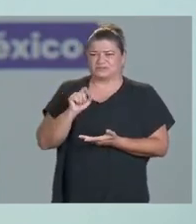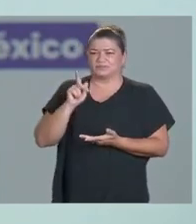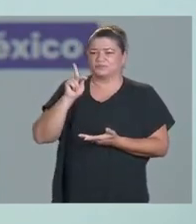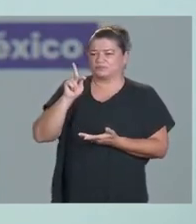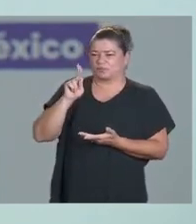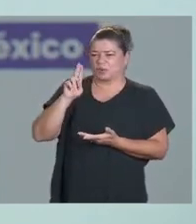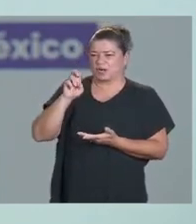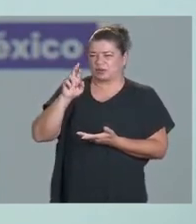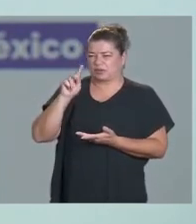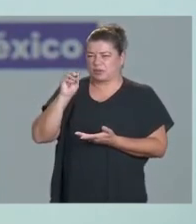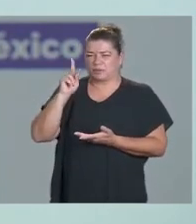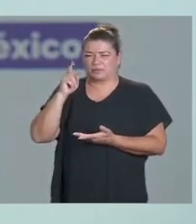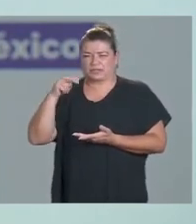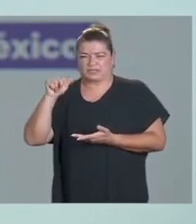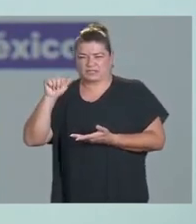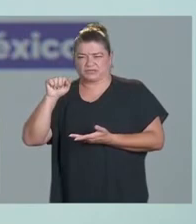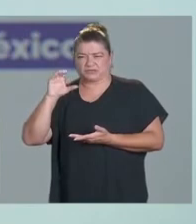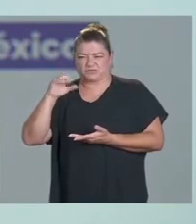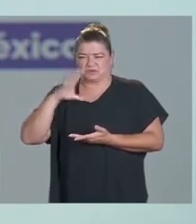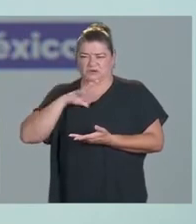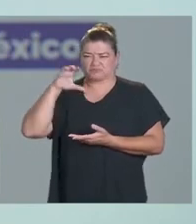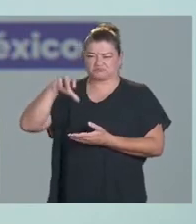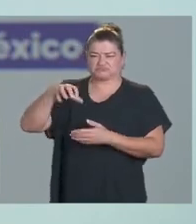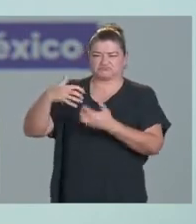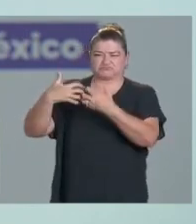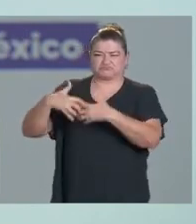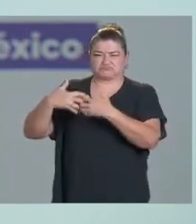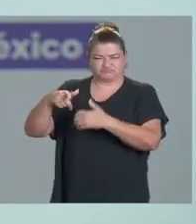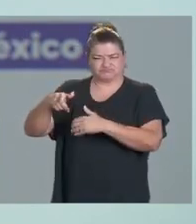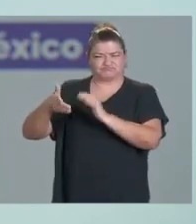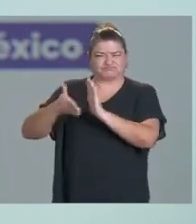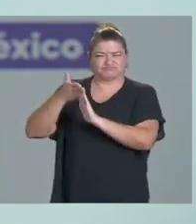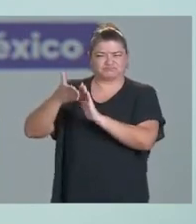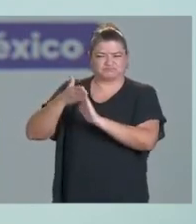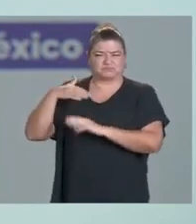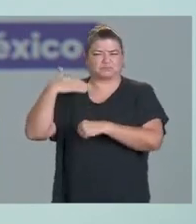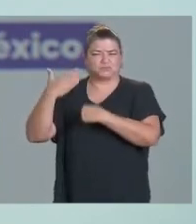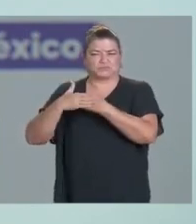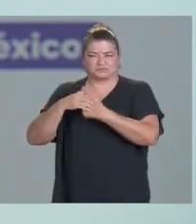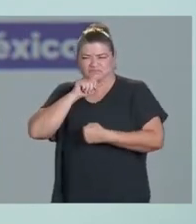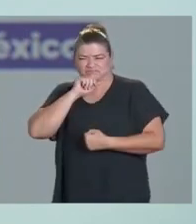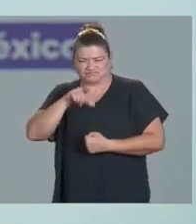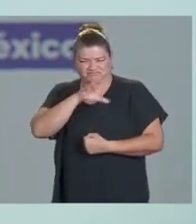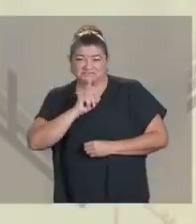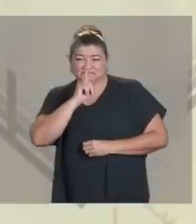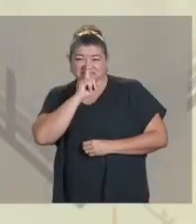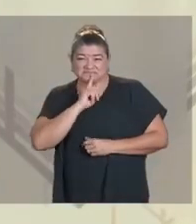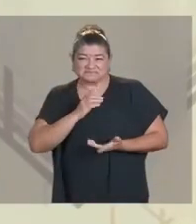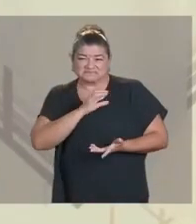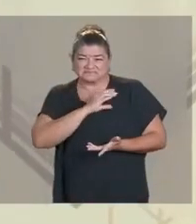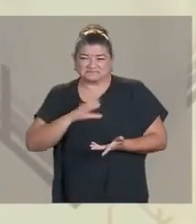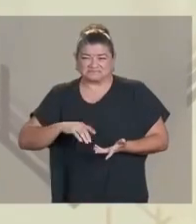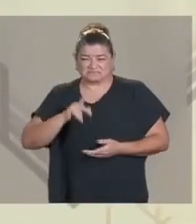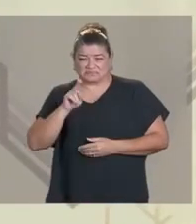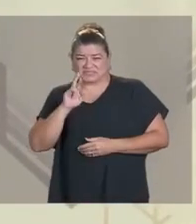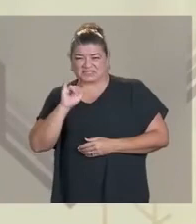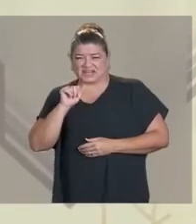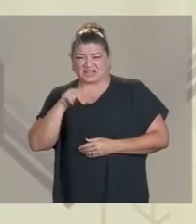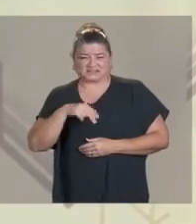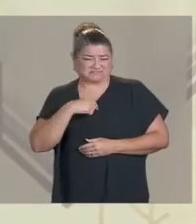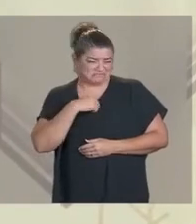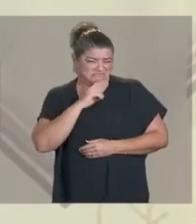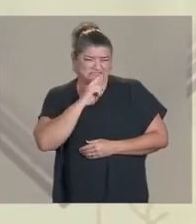gigawatts, y vamos a seguir construyendo la transición energética de nuestro país. Vamos a hablar de